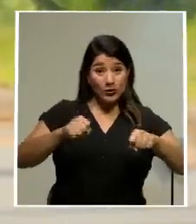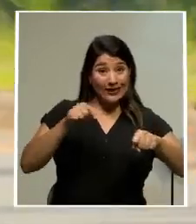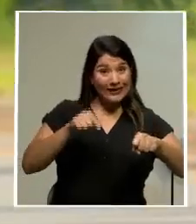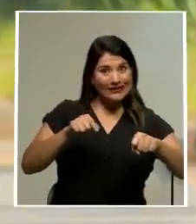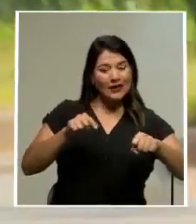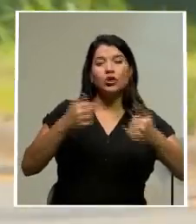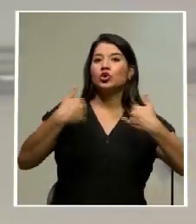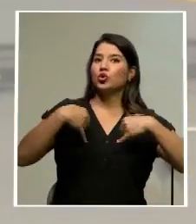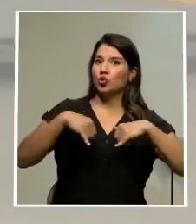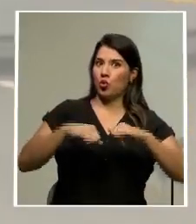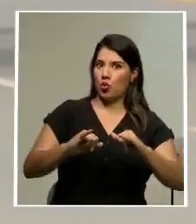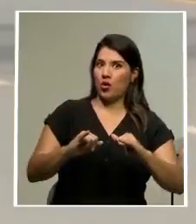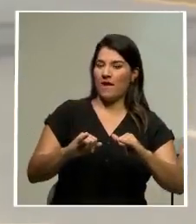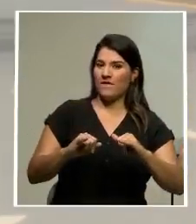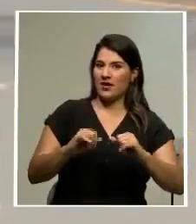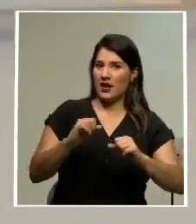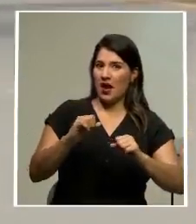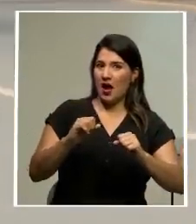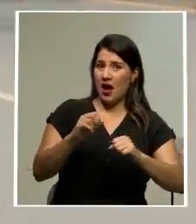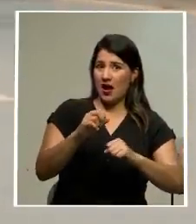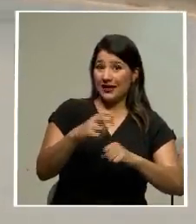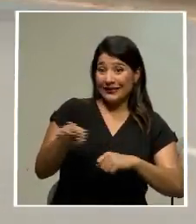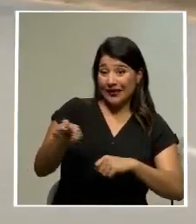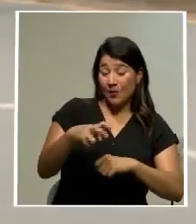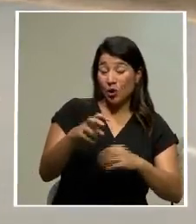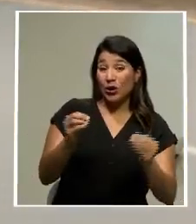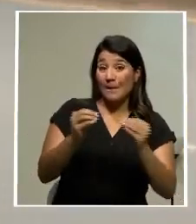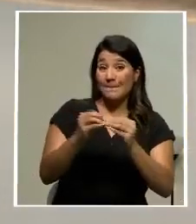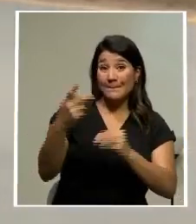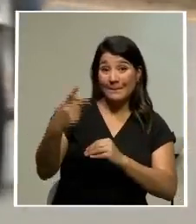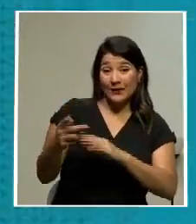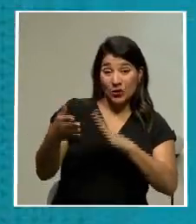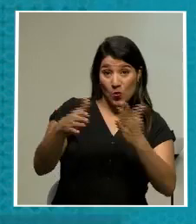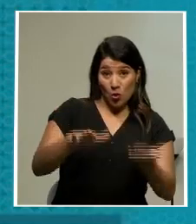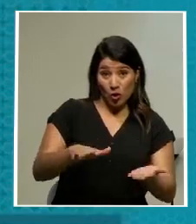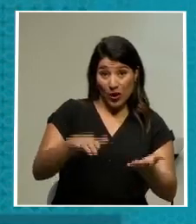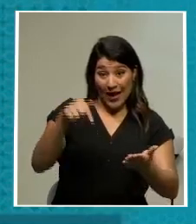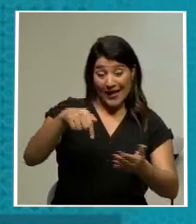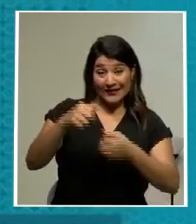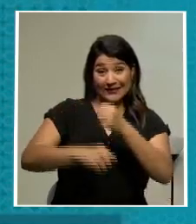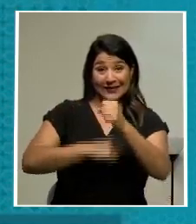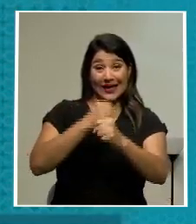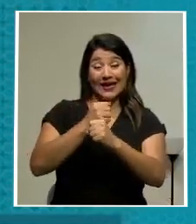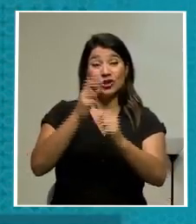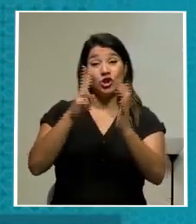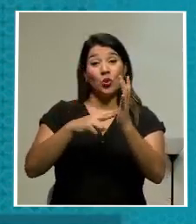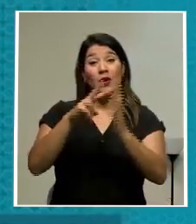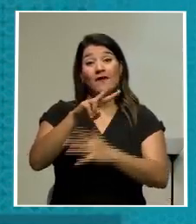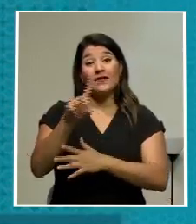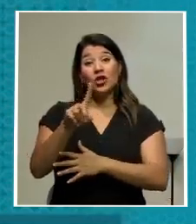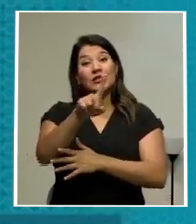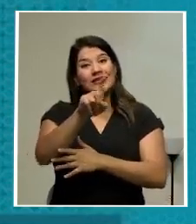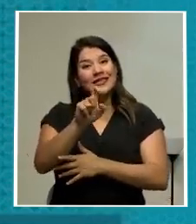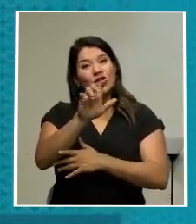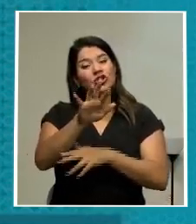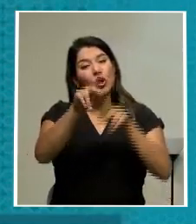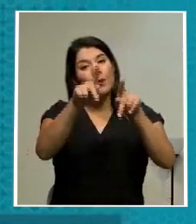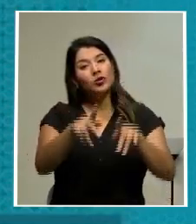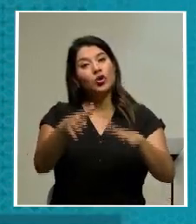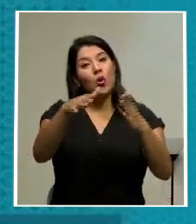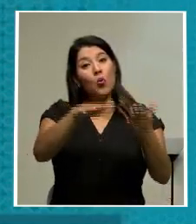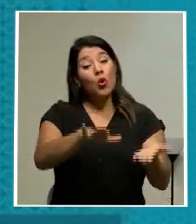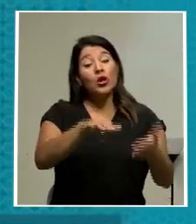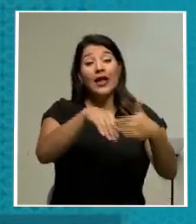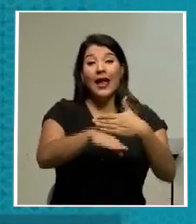siendo el automotor en el cual mueren más personas en carretera. En lo que va del 2021, un total de 105 personas fallecieron